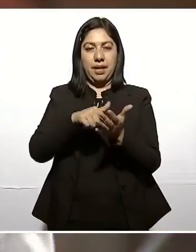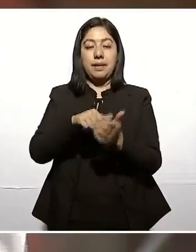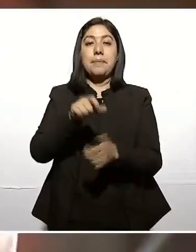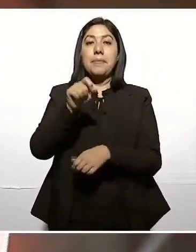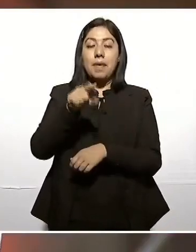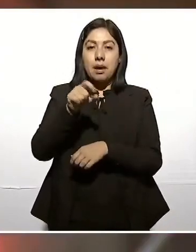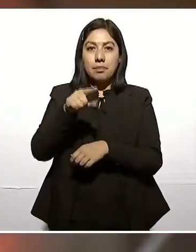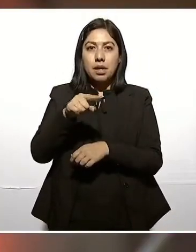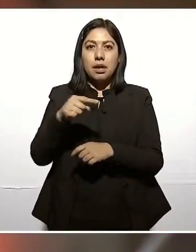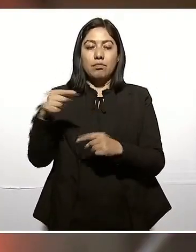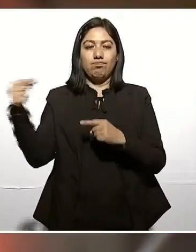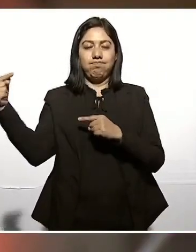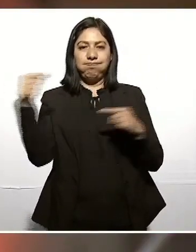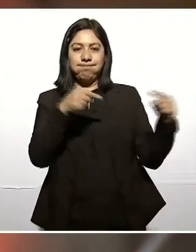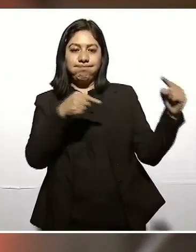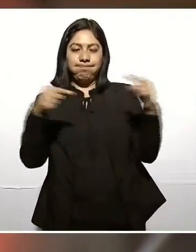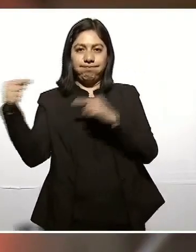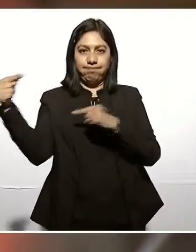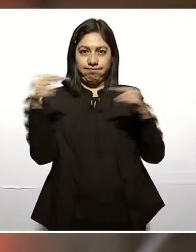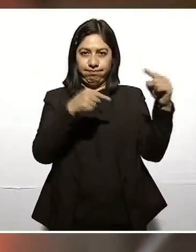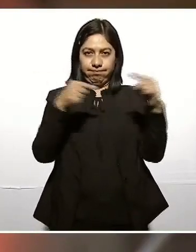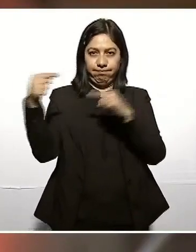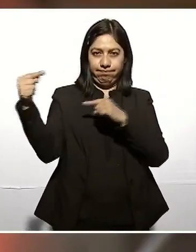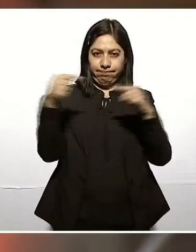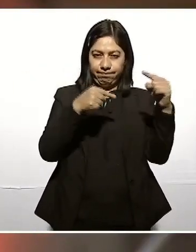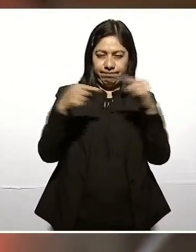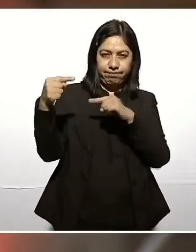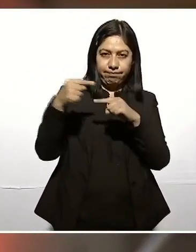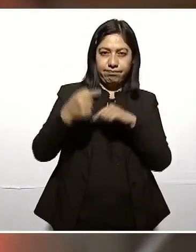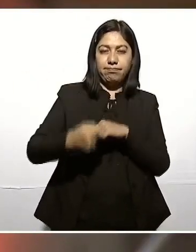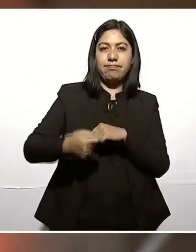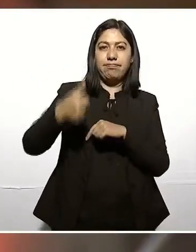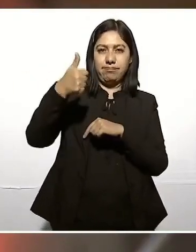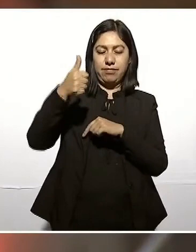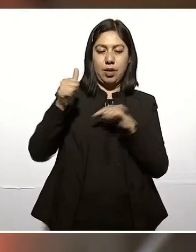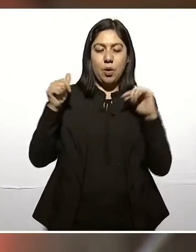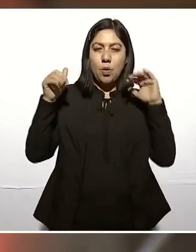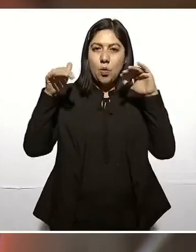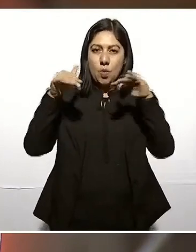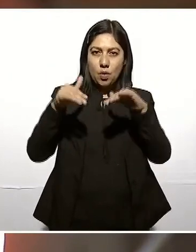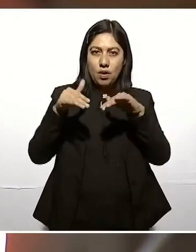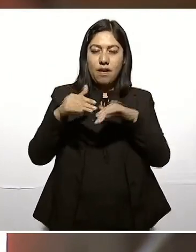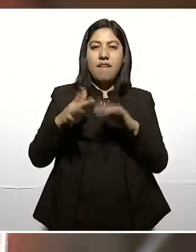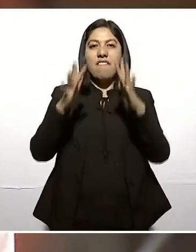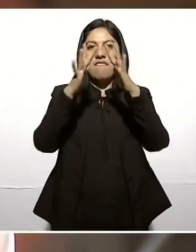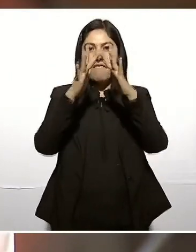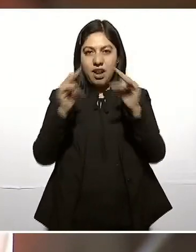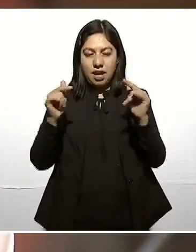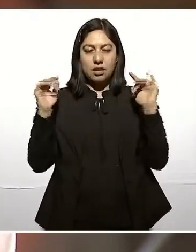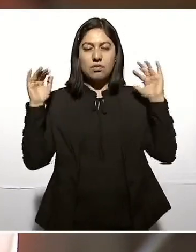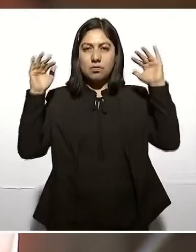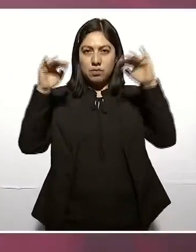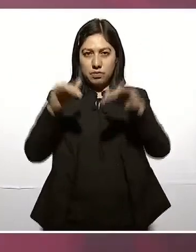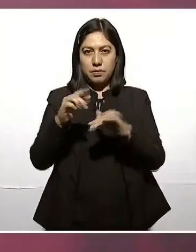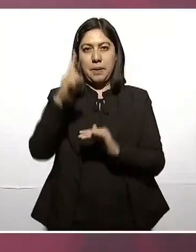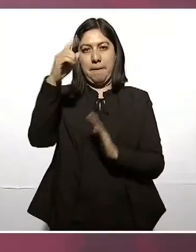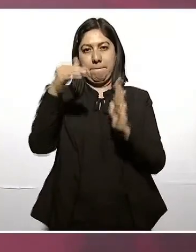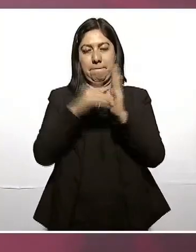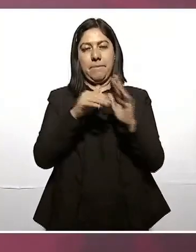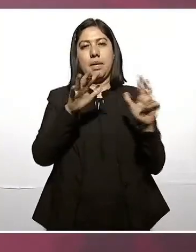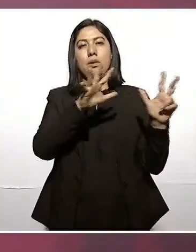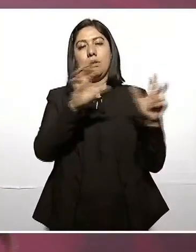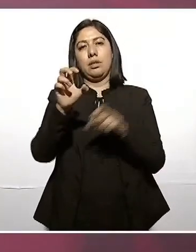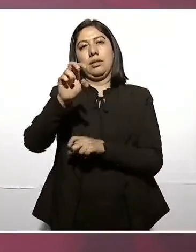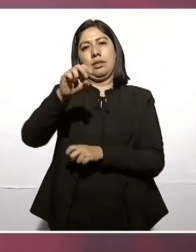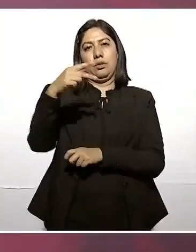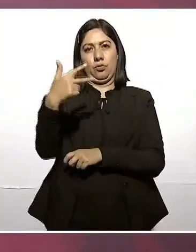enfrentó la primera invasión francesa, en 1838,